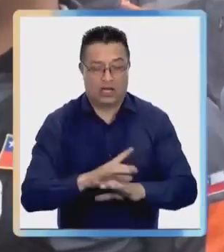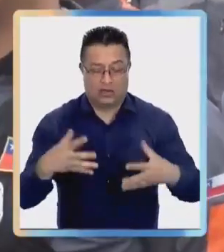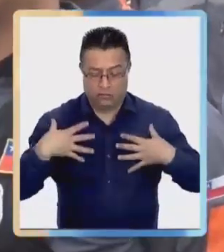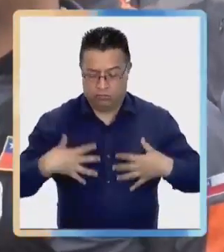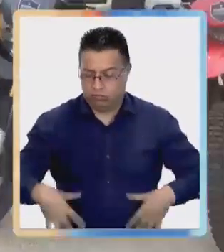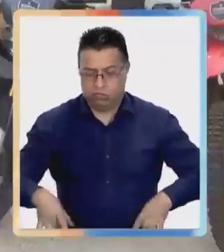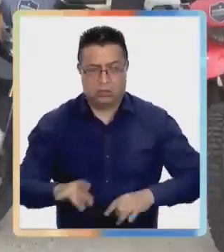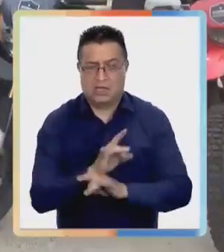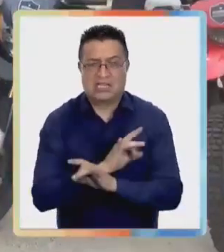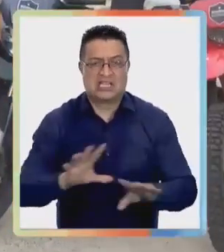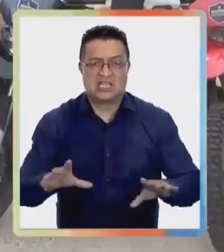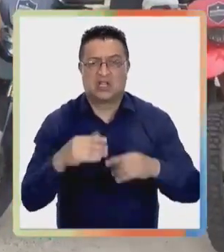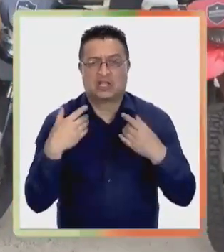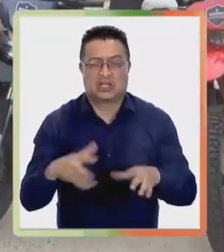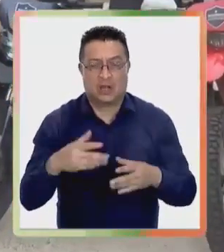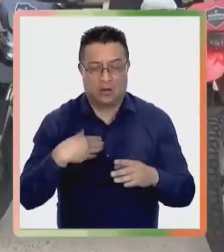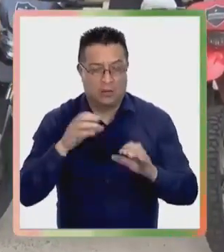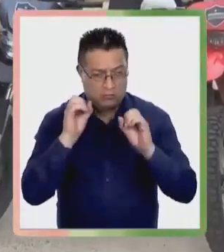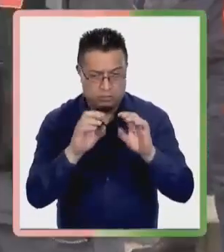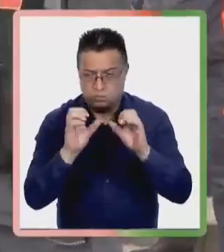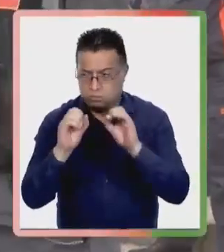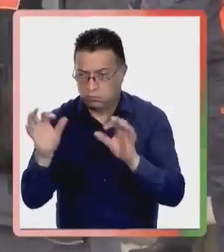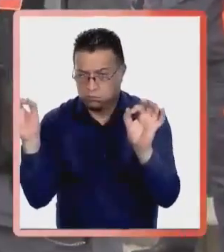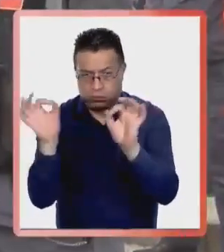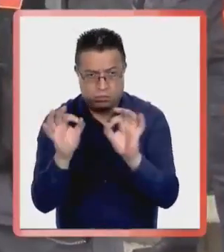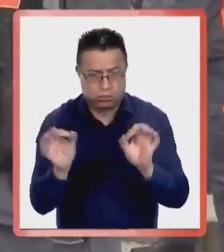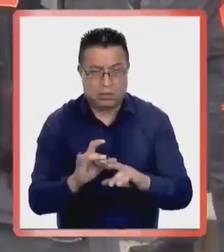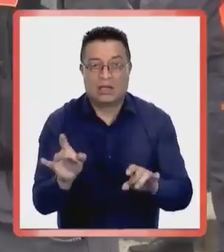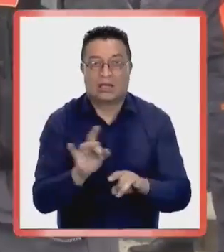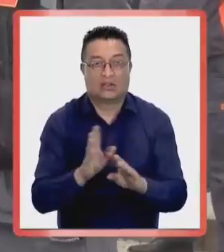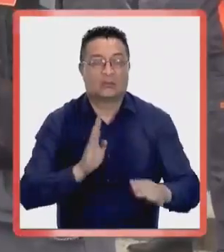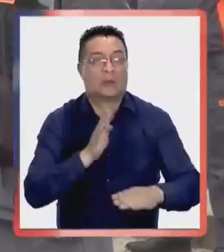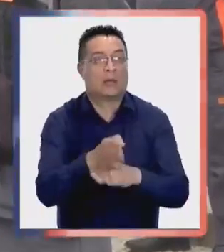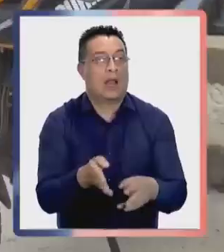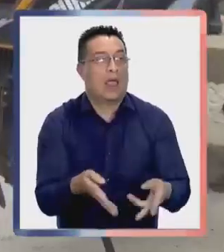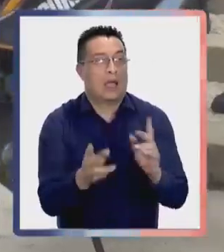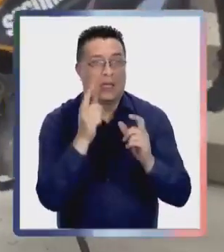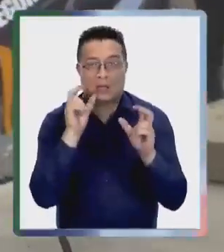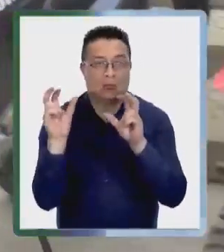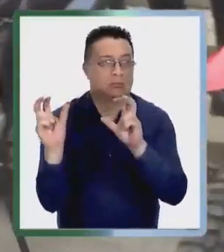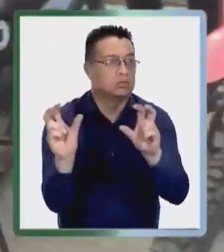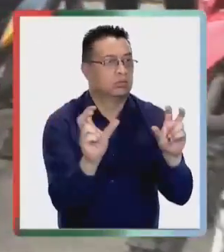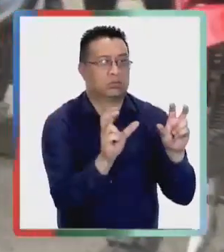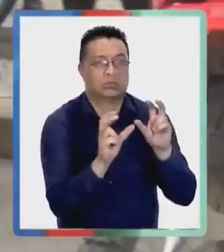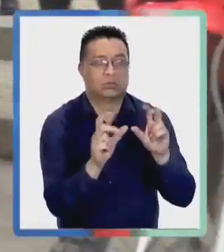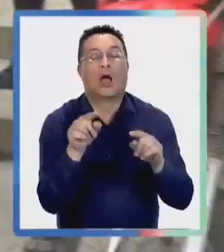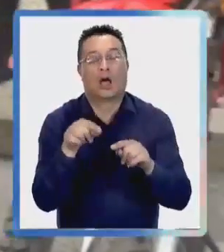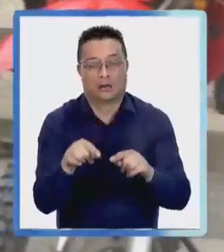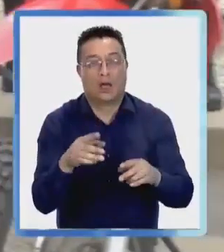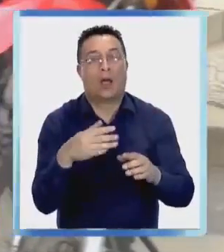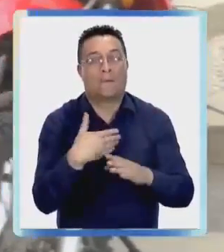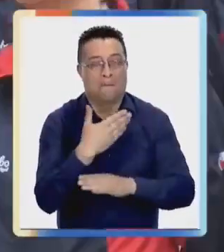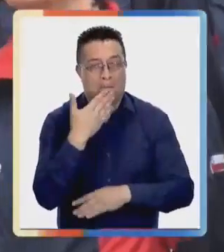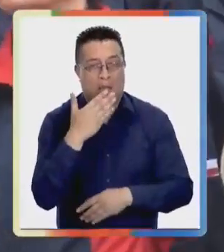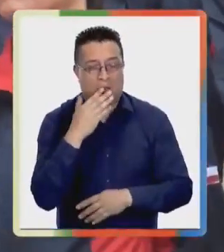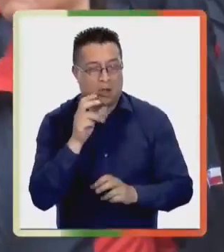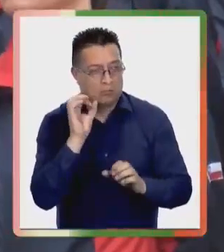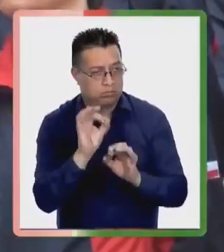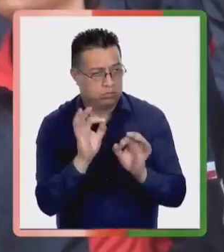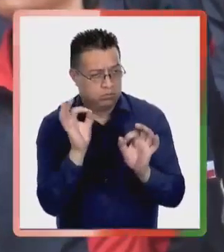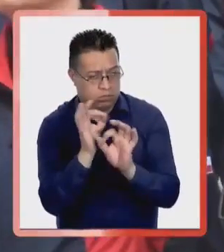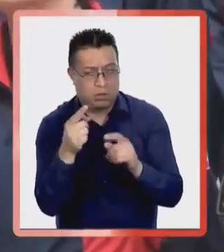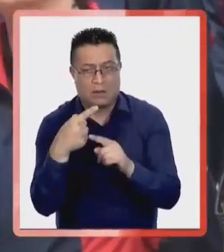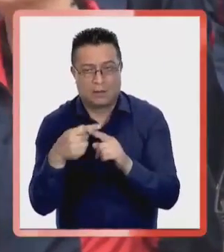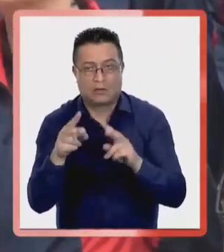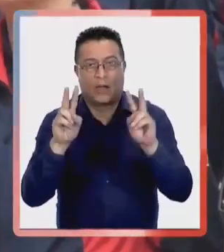equipados. Ya comienzan las inducciones, por supuesto. Tienen que ir preparados a la calle. Es por eso que ya estos días van a recibir una fuerte inducción en